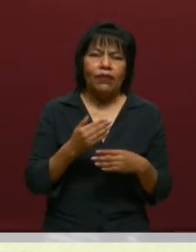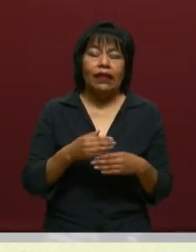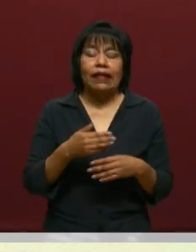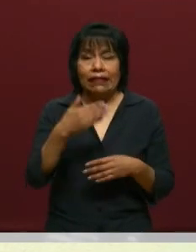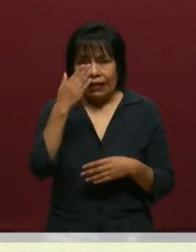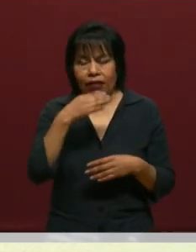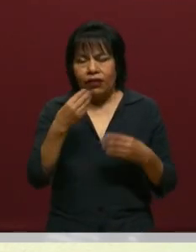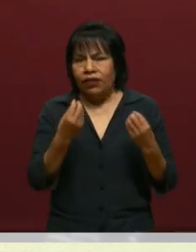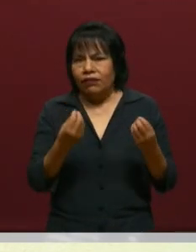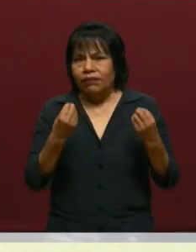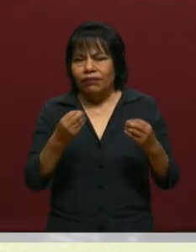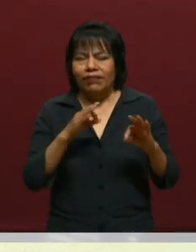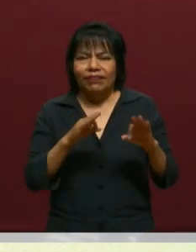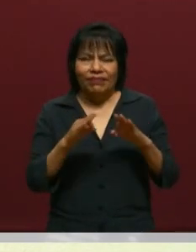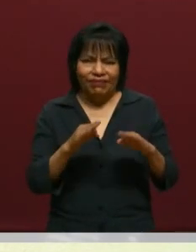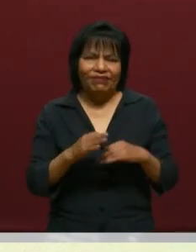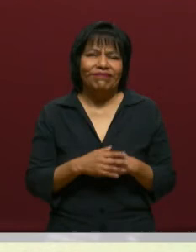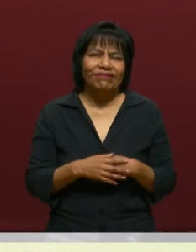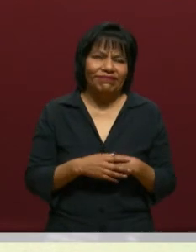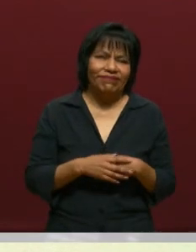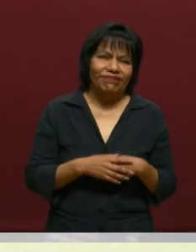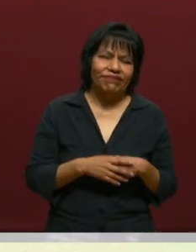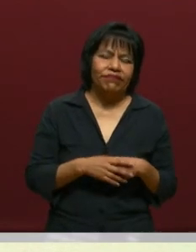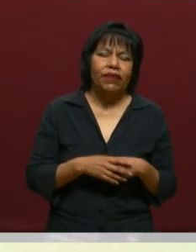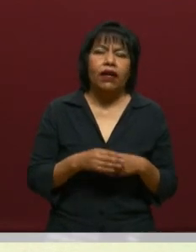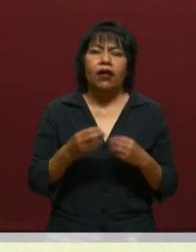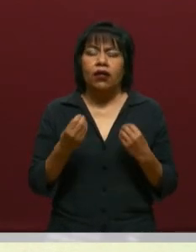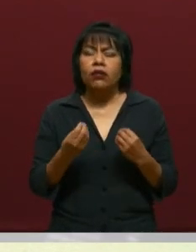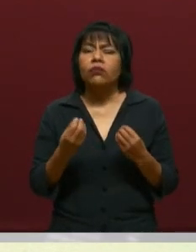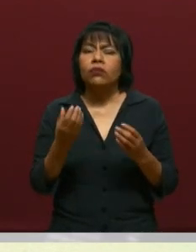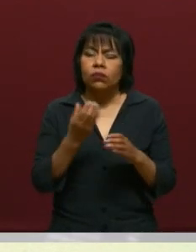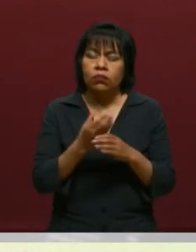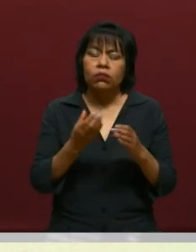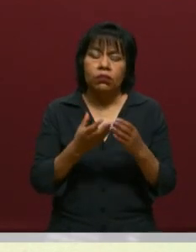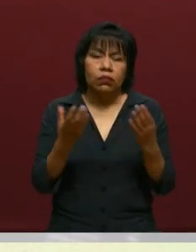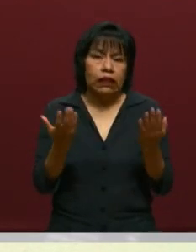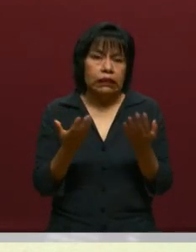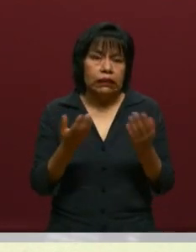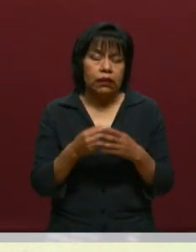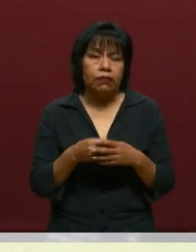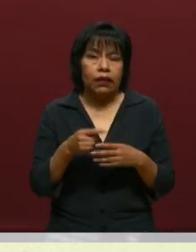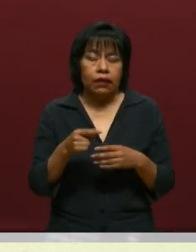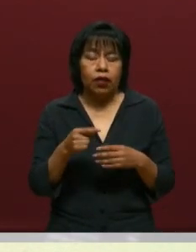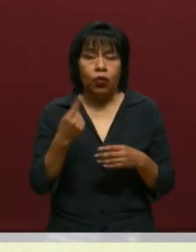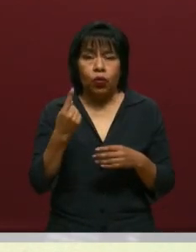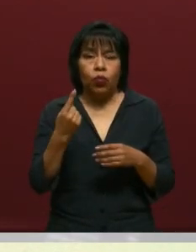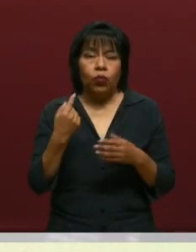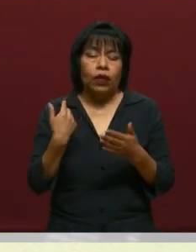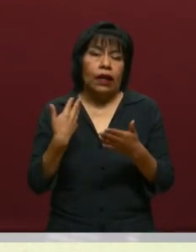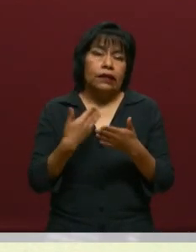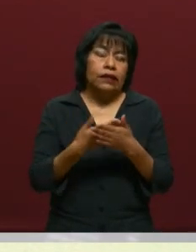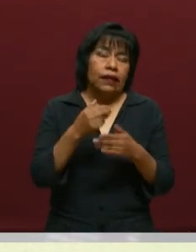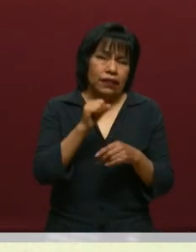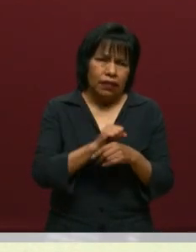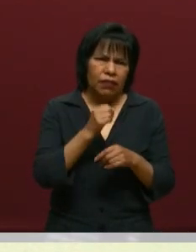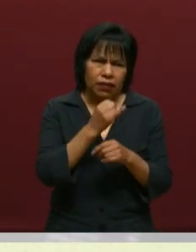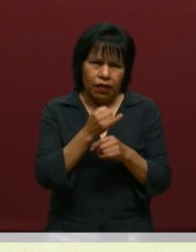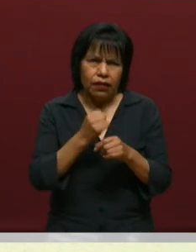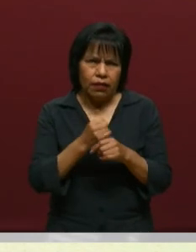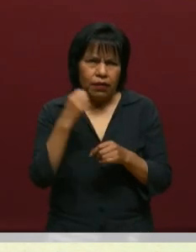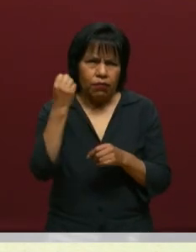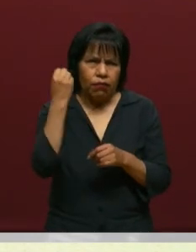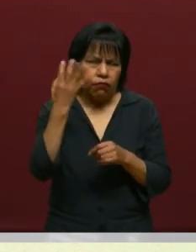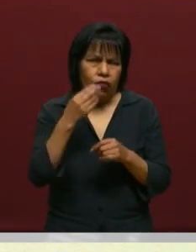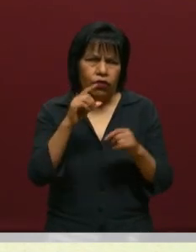tienen mucho trabajo. Con todo gusto. Que tienen muchas cosas que hacer y sobre todo tienen una semana con este foro de investigación de las